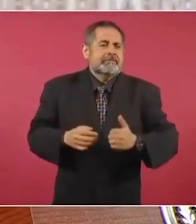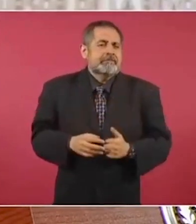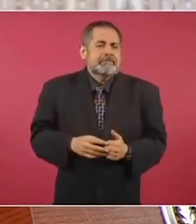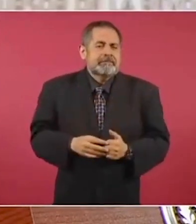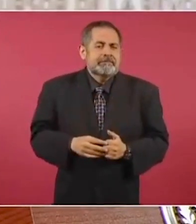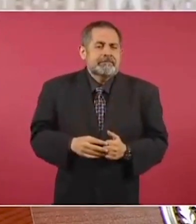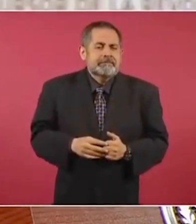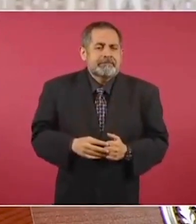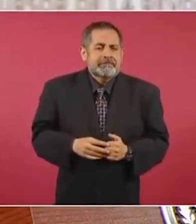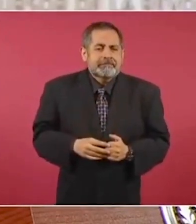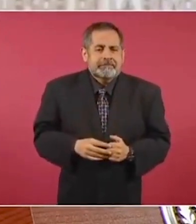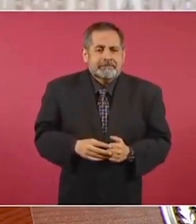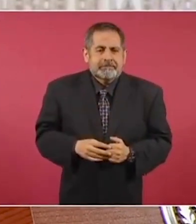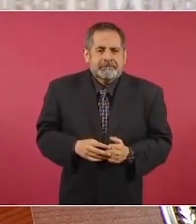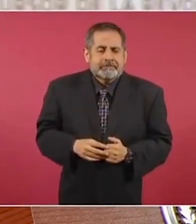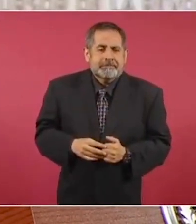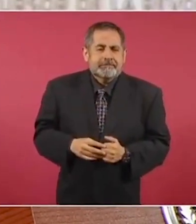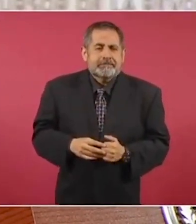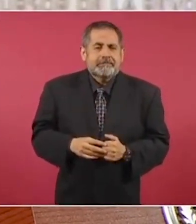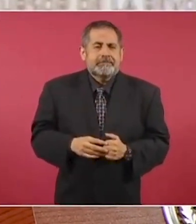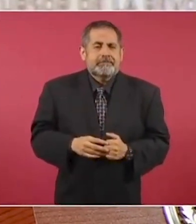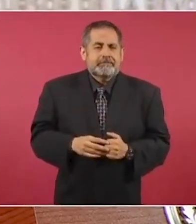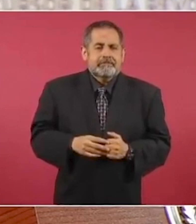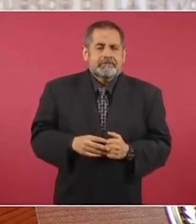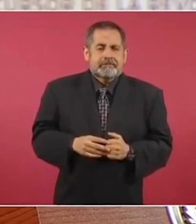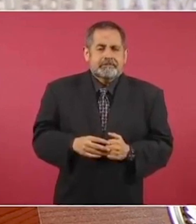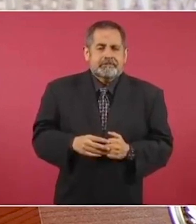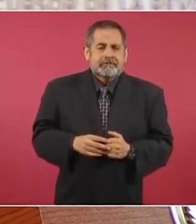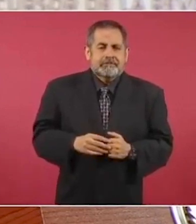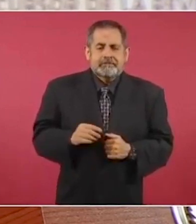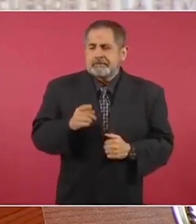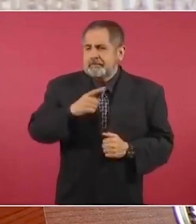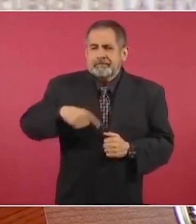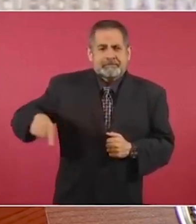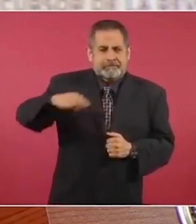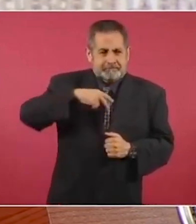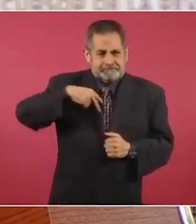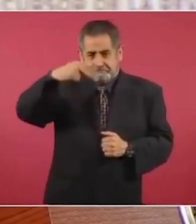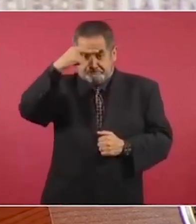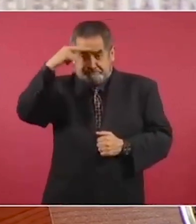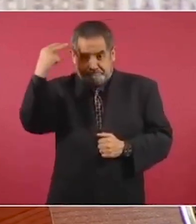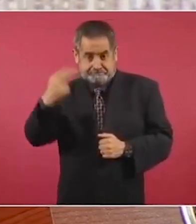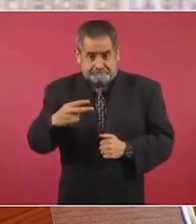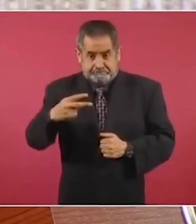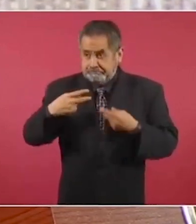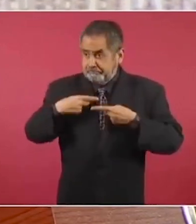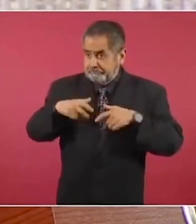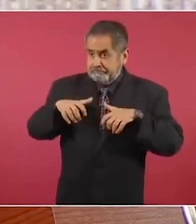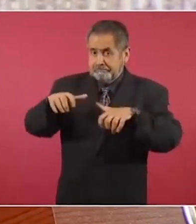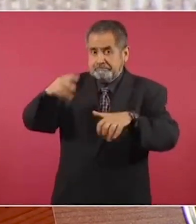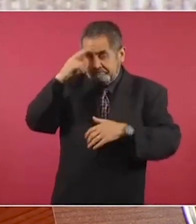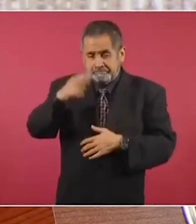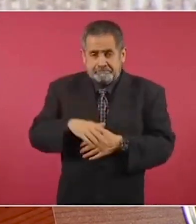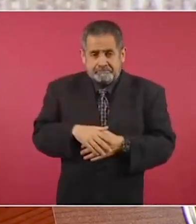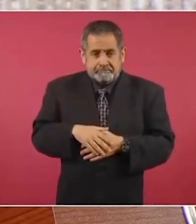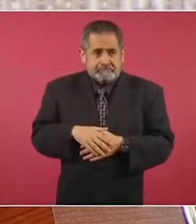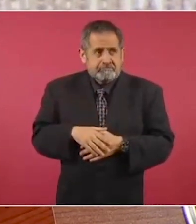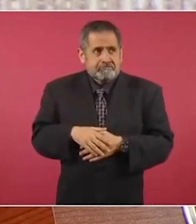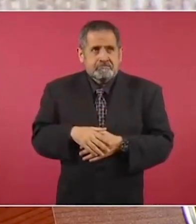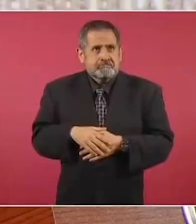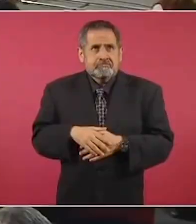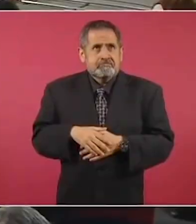a los mexicanos ya no se les puede